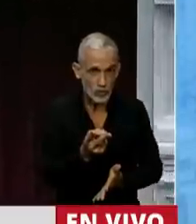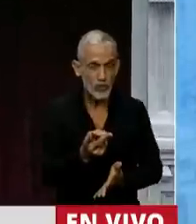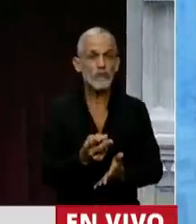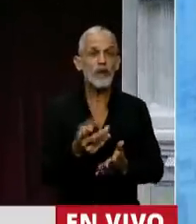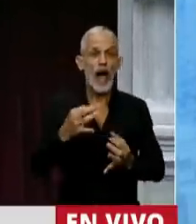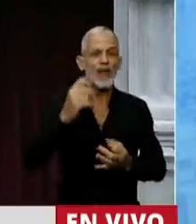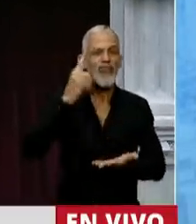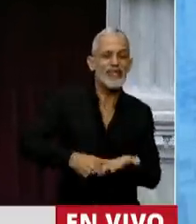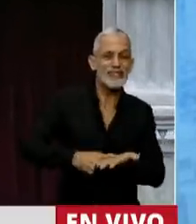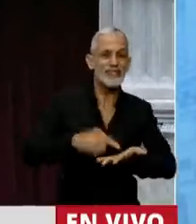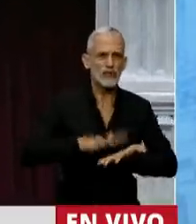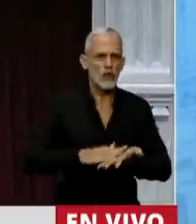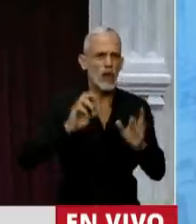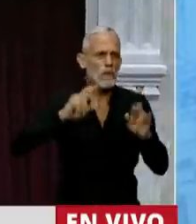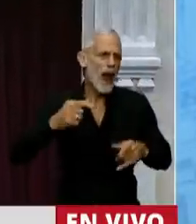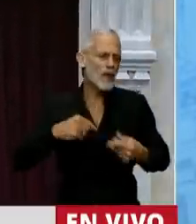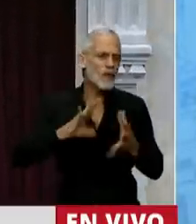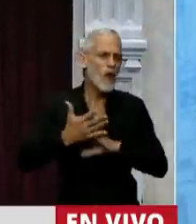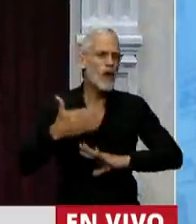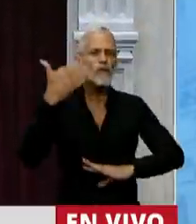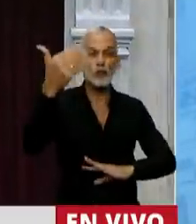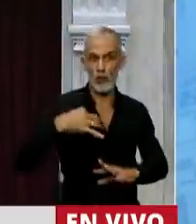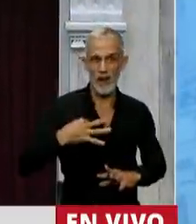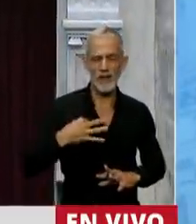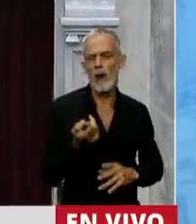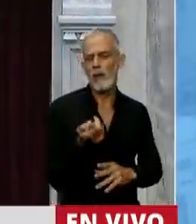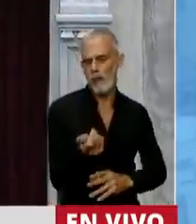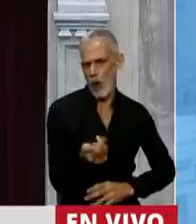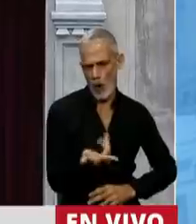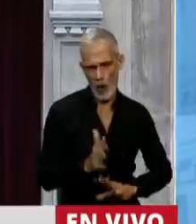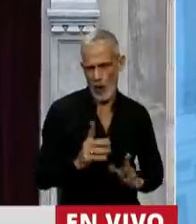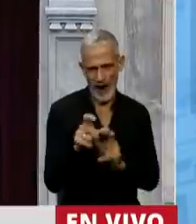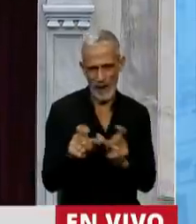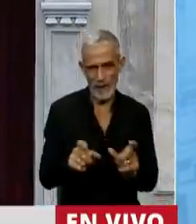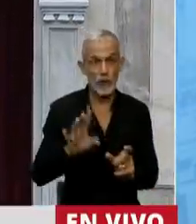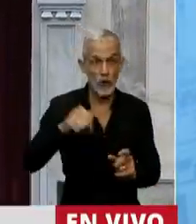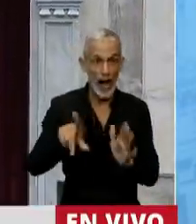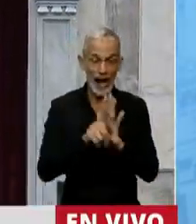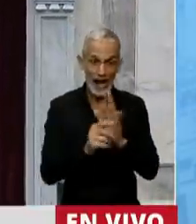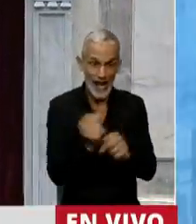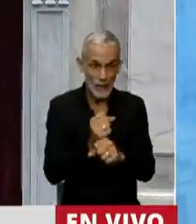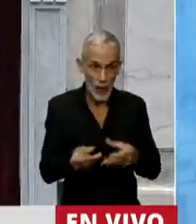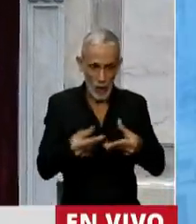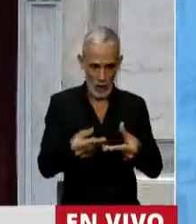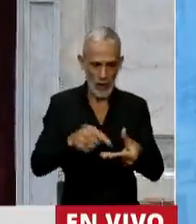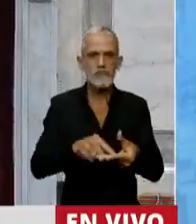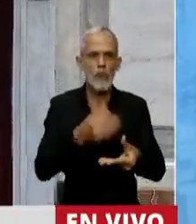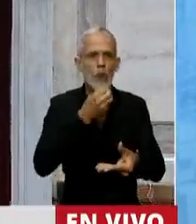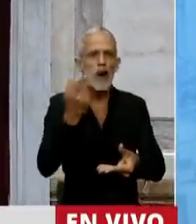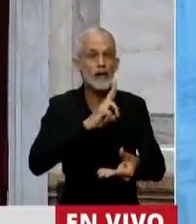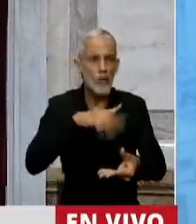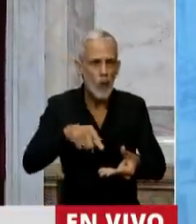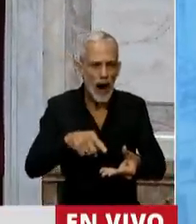a decidir, a elegir su plan de vida, lo tienen unos pocos. Nosotros, a partir de esta ley, queremos que cualquier